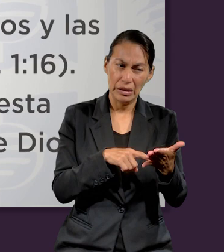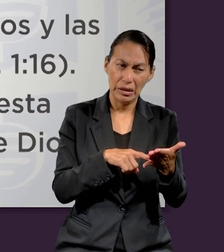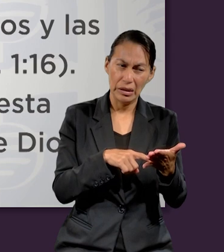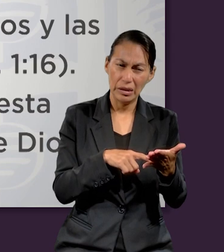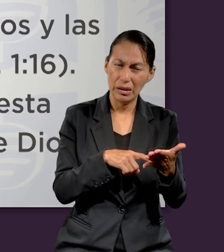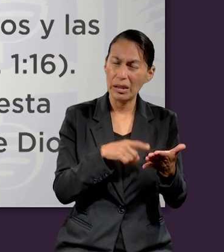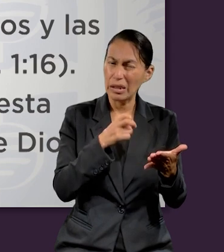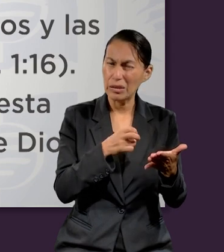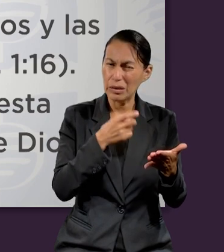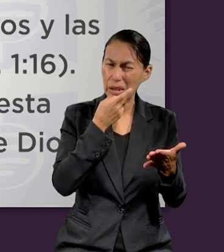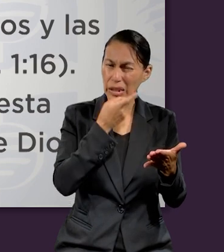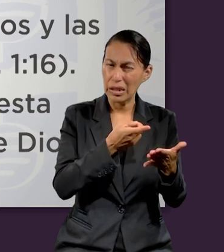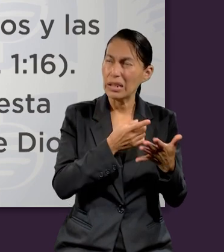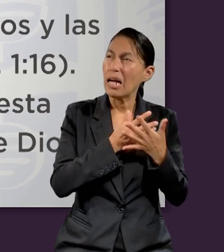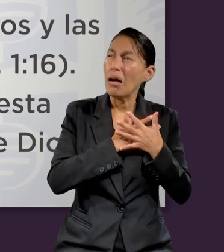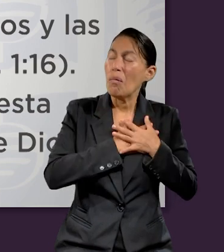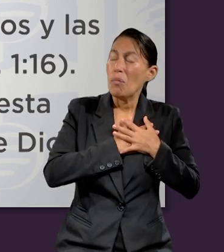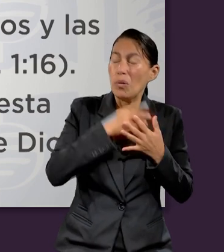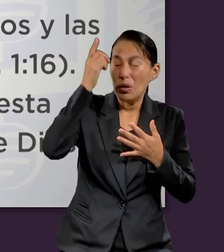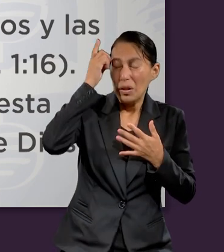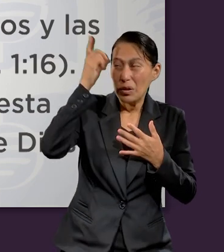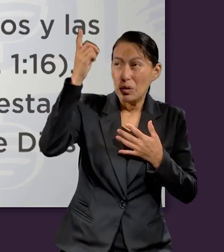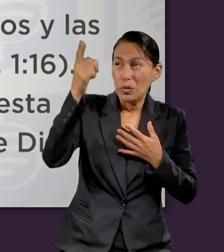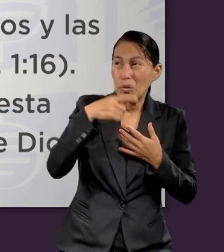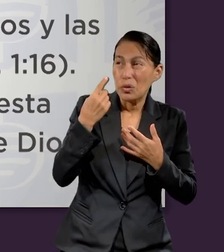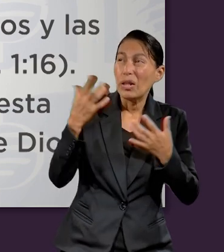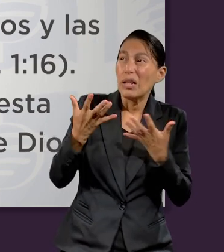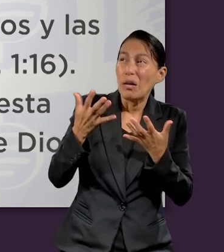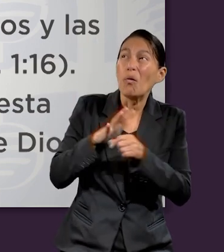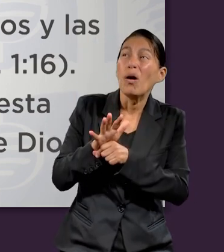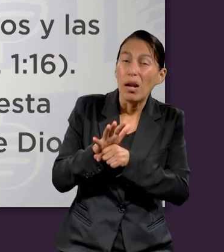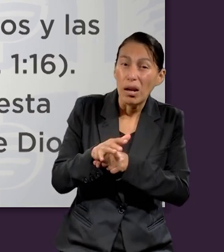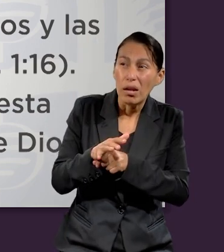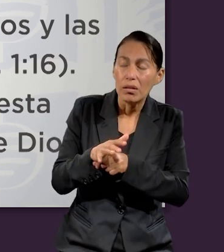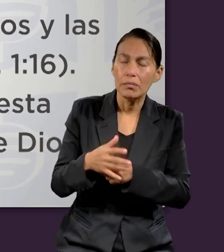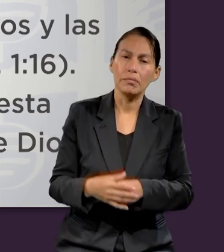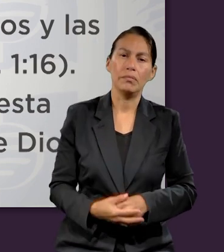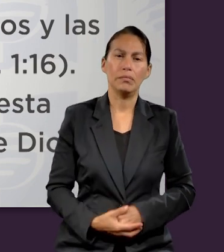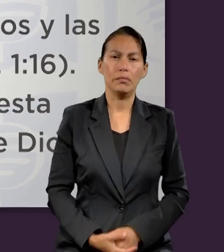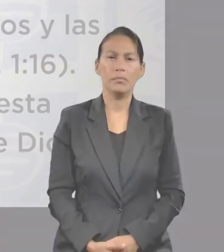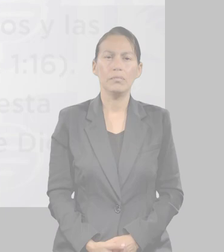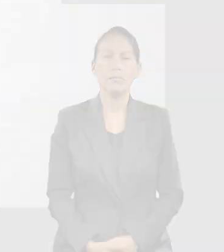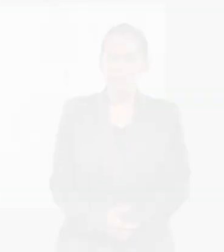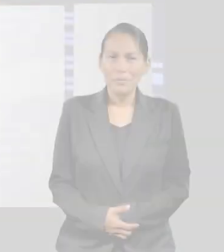responder a esta asombrosa expresión del amor de Dios?